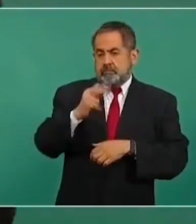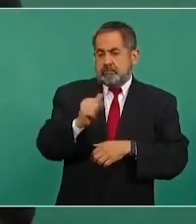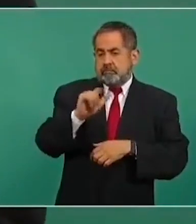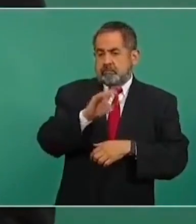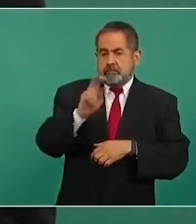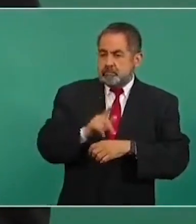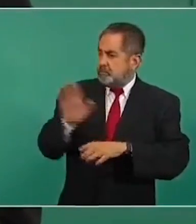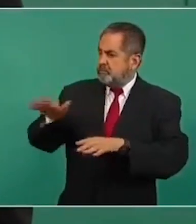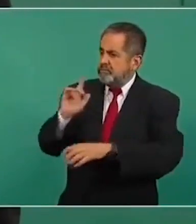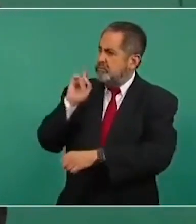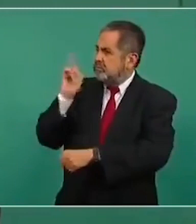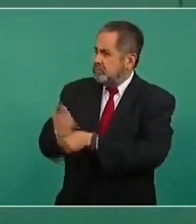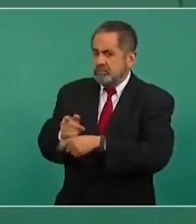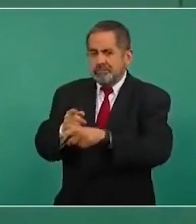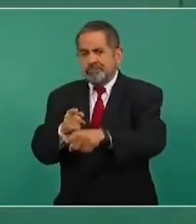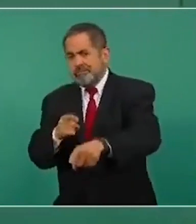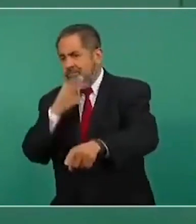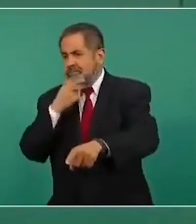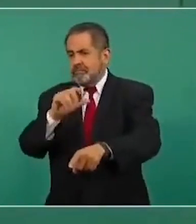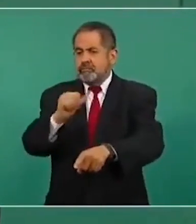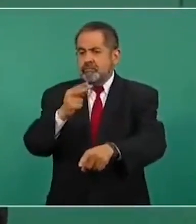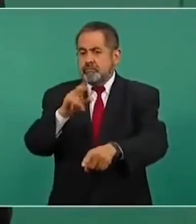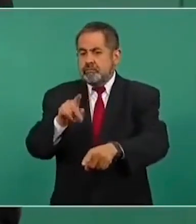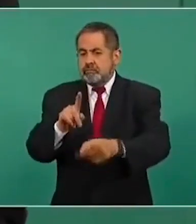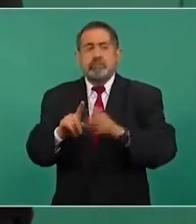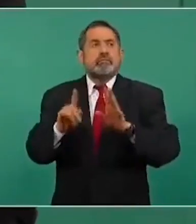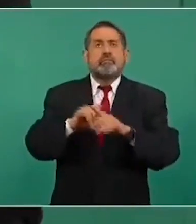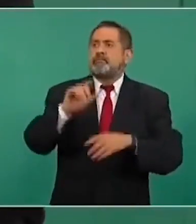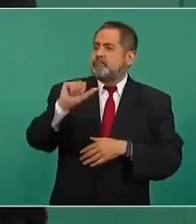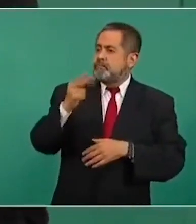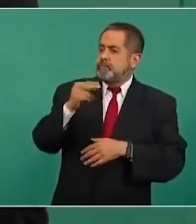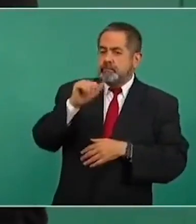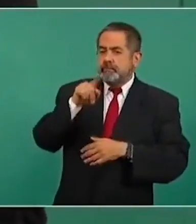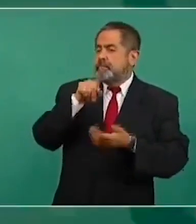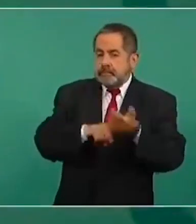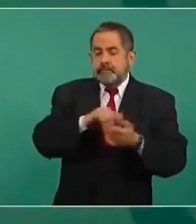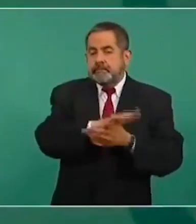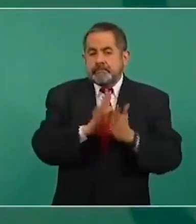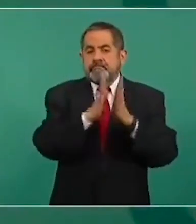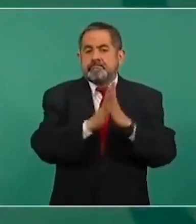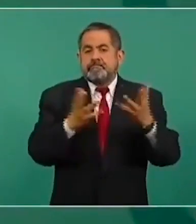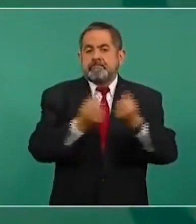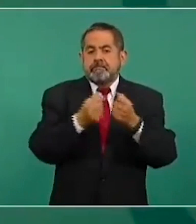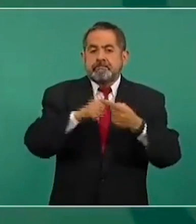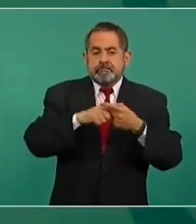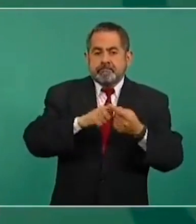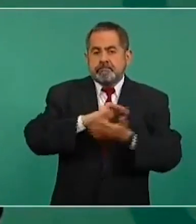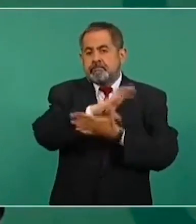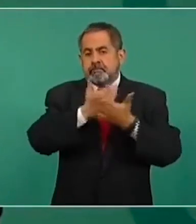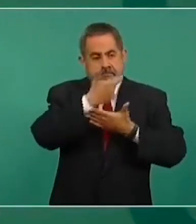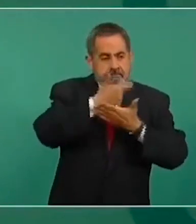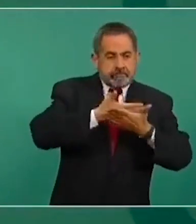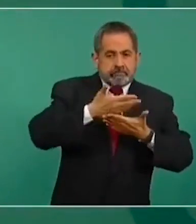de que se había descubierto que está Ahumada. Ah, bueno, había participado ya en una licitación